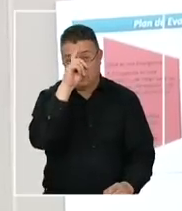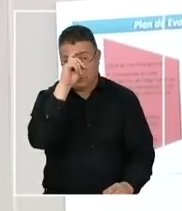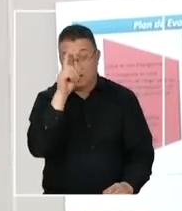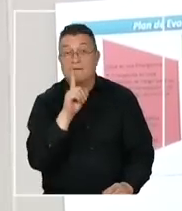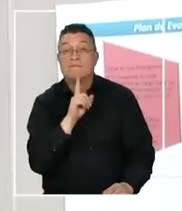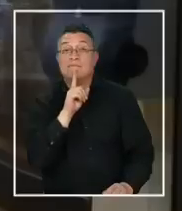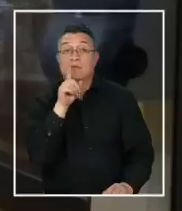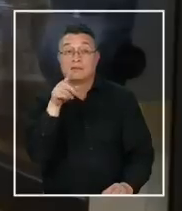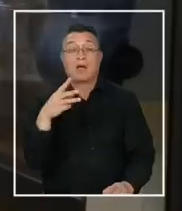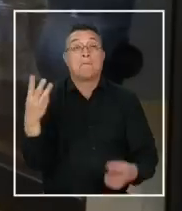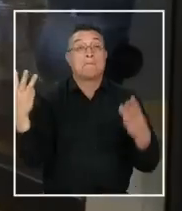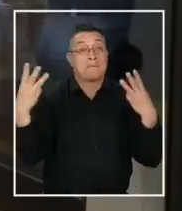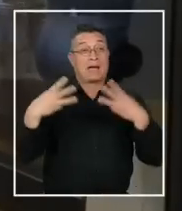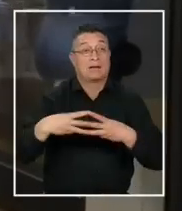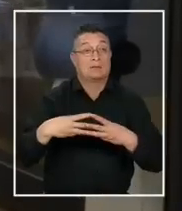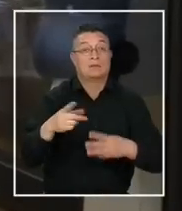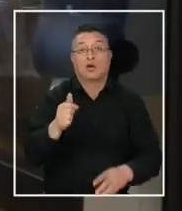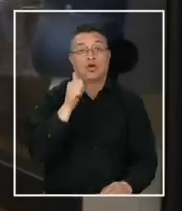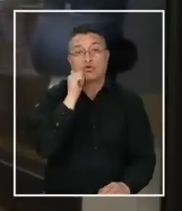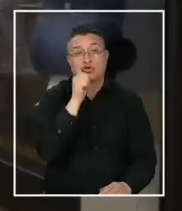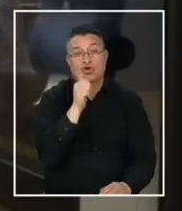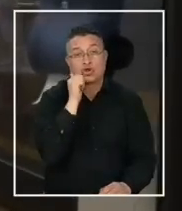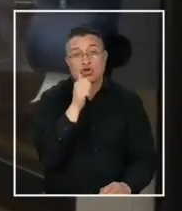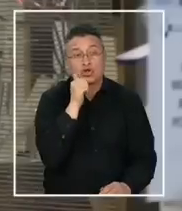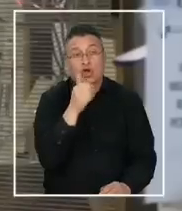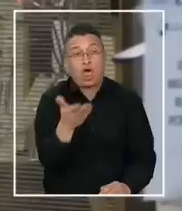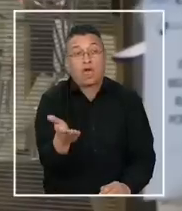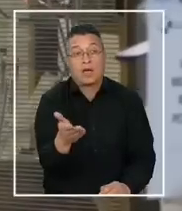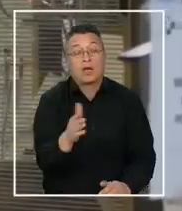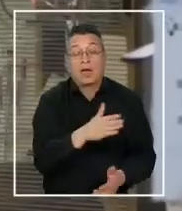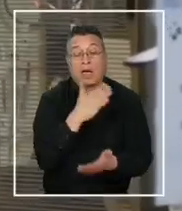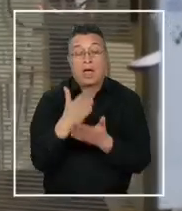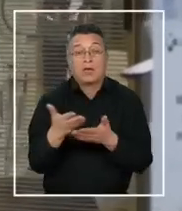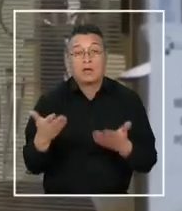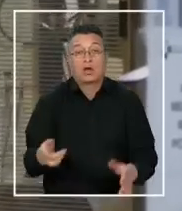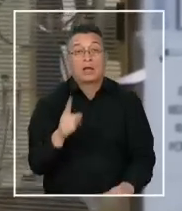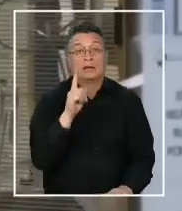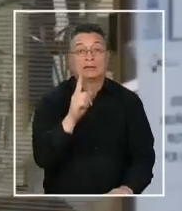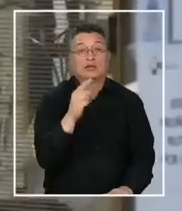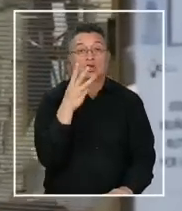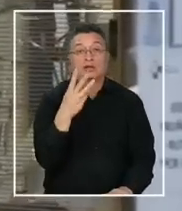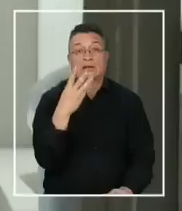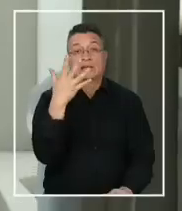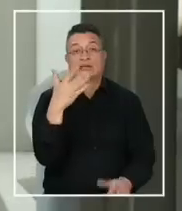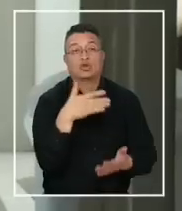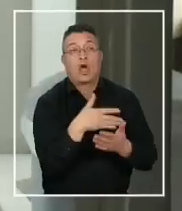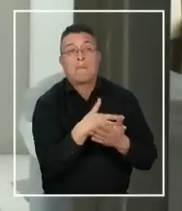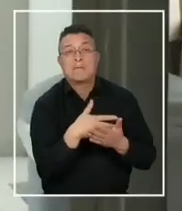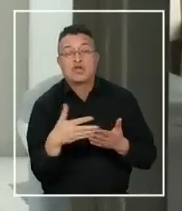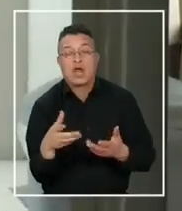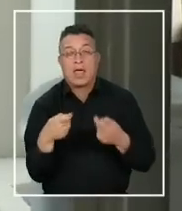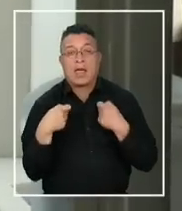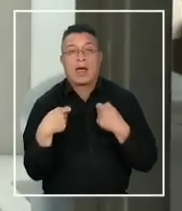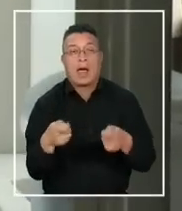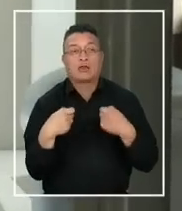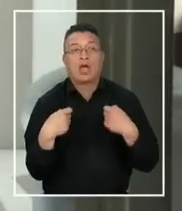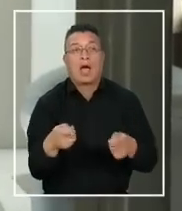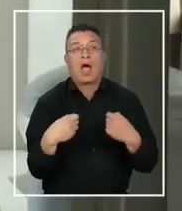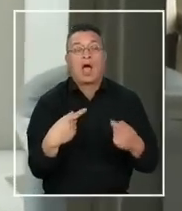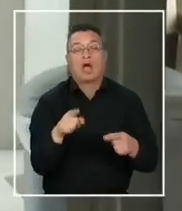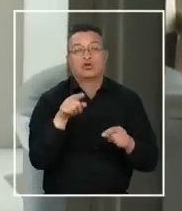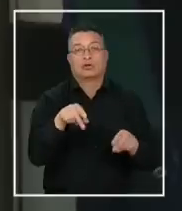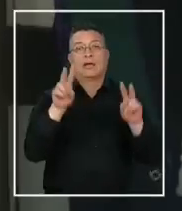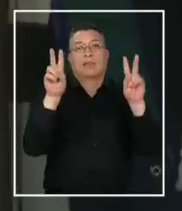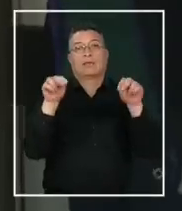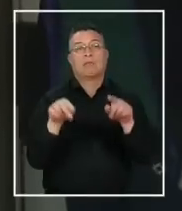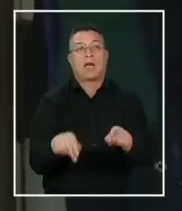Magallanes lo hacen prácticamente todos los días. A la fecha llevan más de 135 millones de pesos en gastos relacionados a